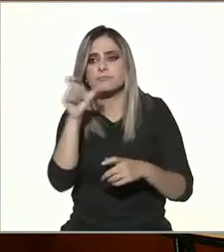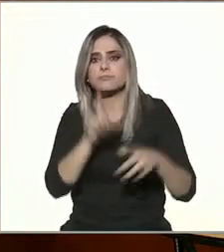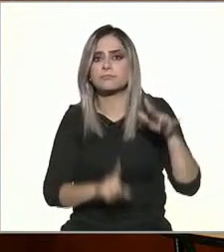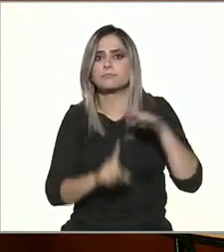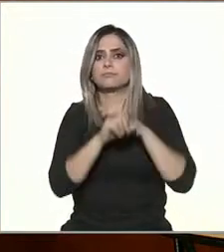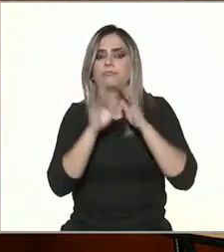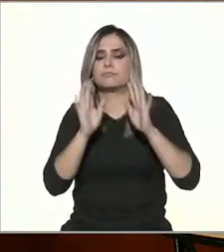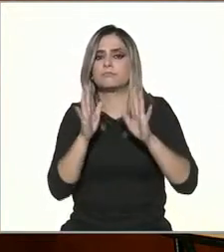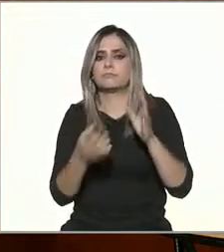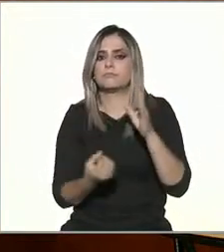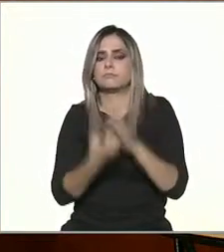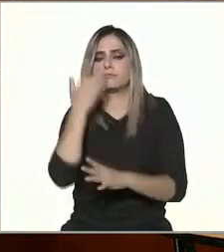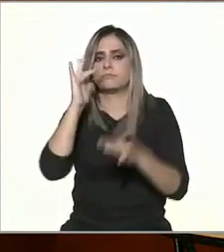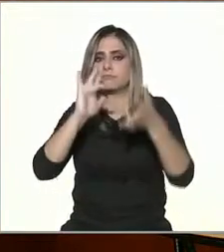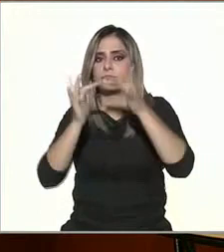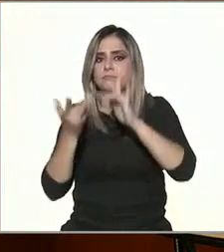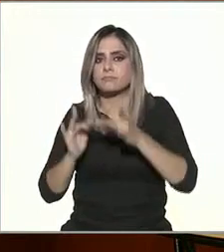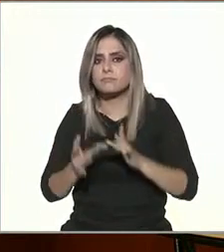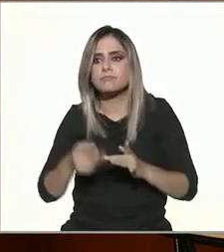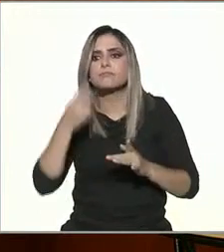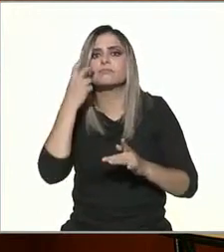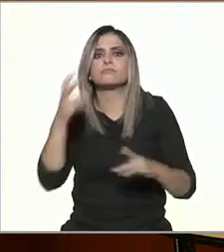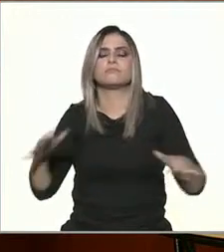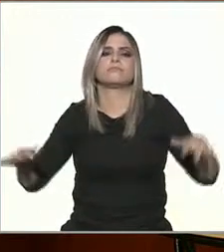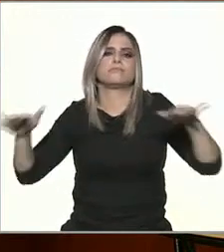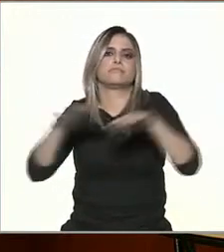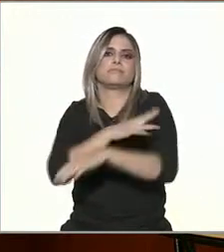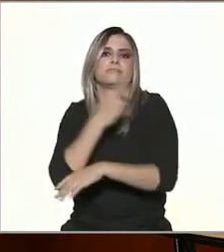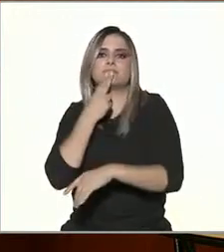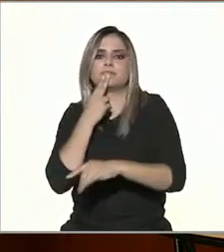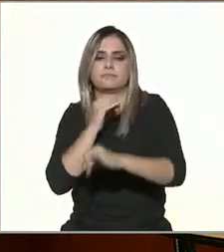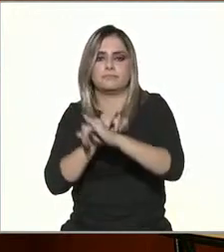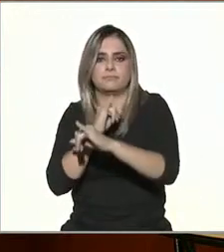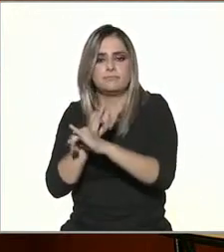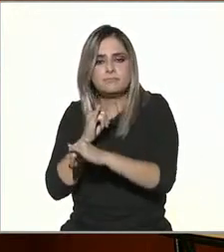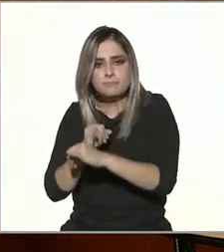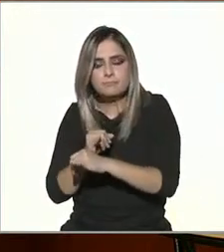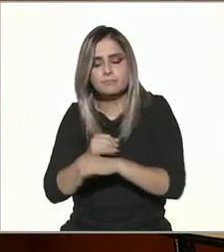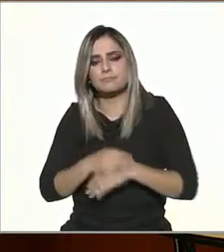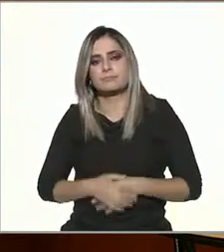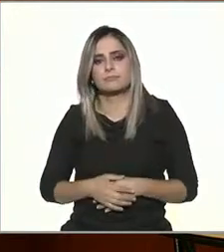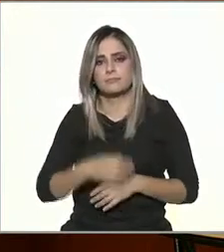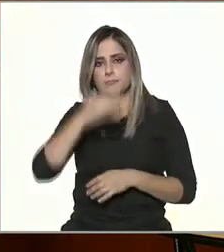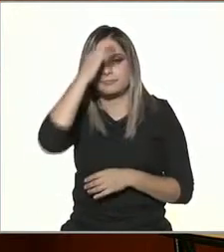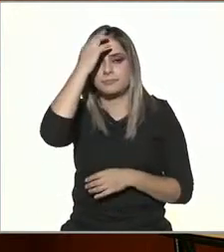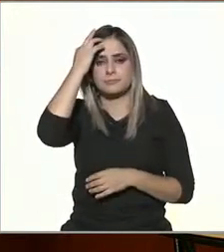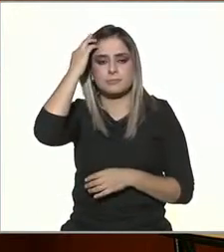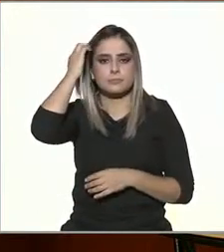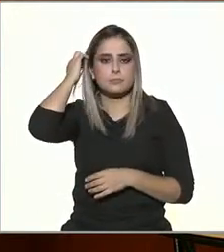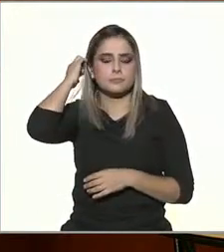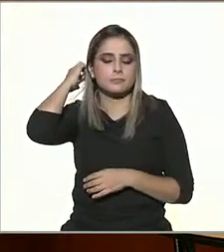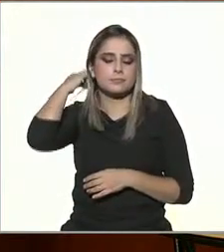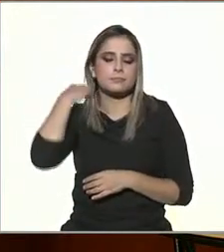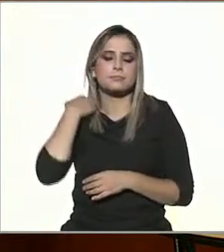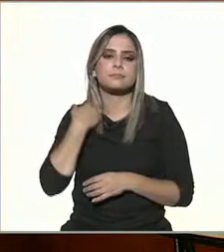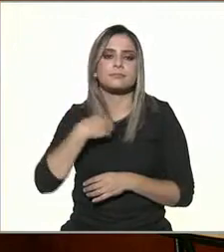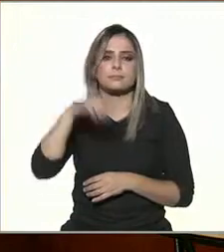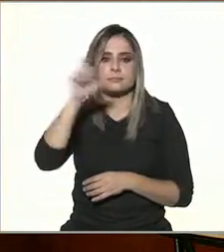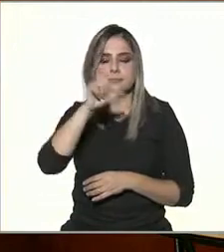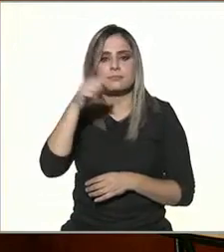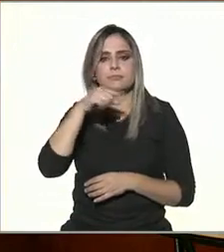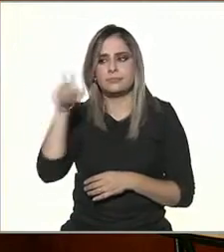inmediatez. La inmediatez va a cambiar radicalmente los procesos informativos que antes teníamos. Yo, justamente, cuando